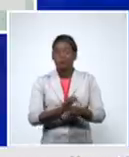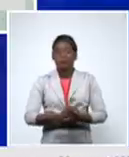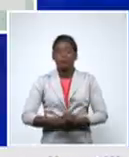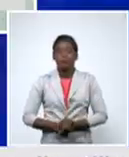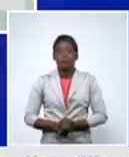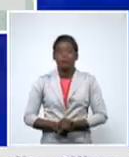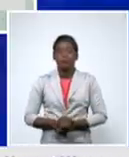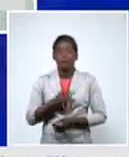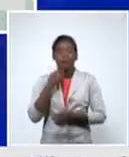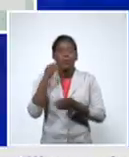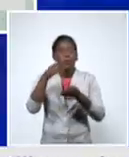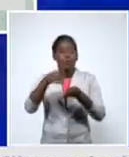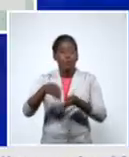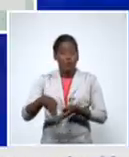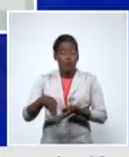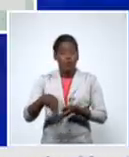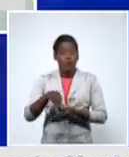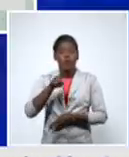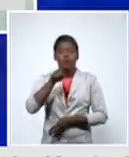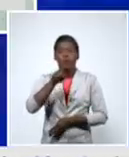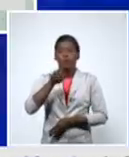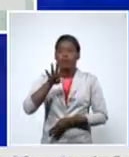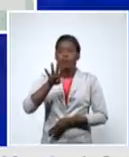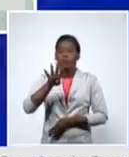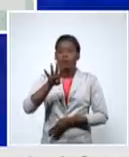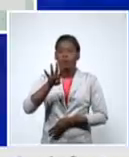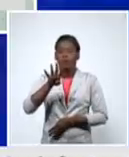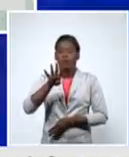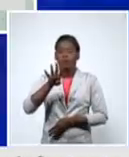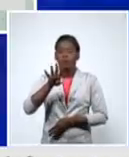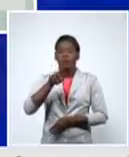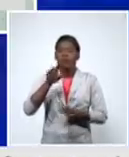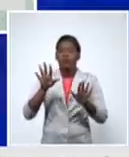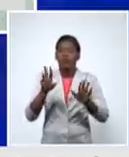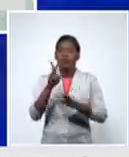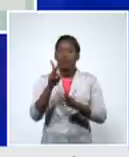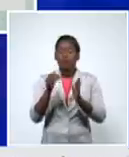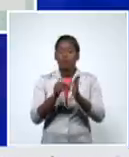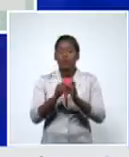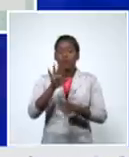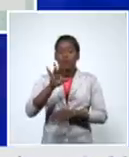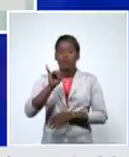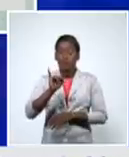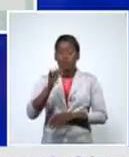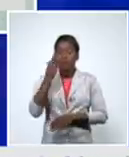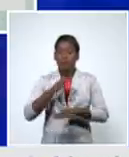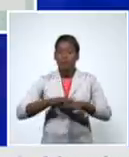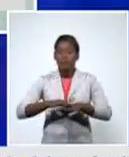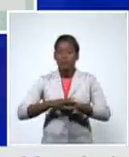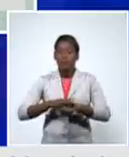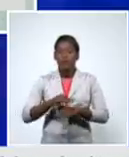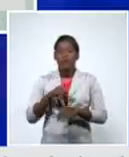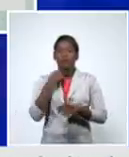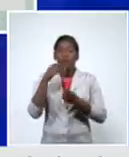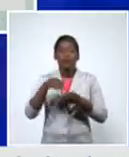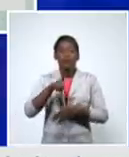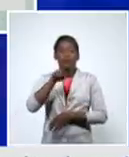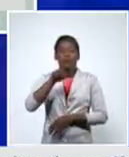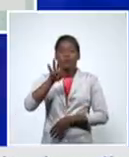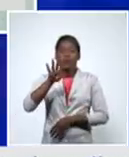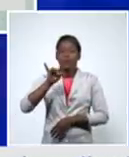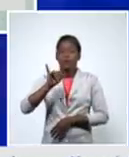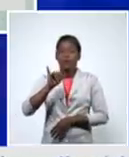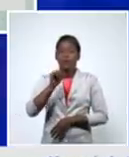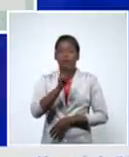fallecieron 146 12.056 fallecieron 146 personas